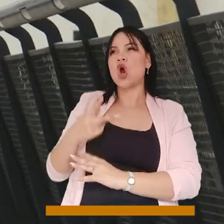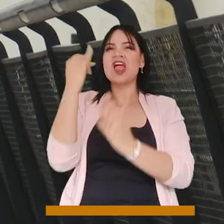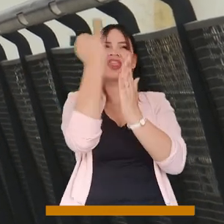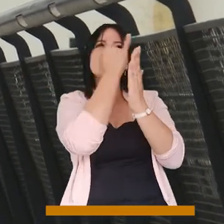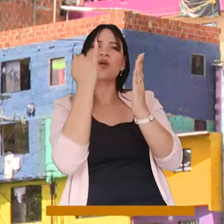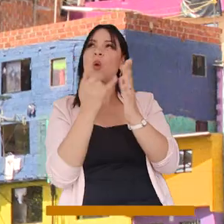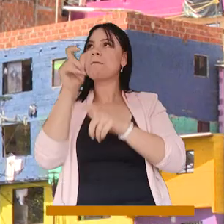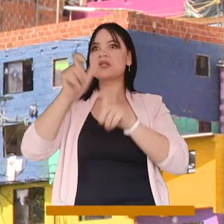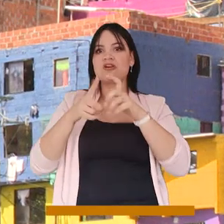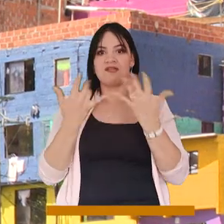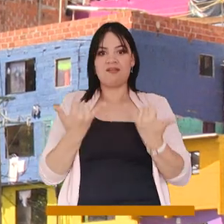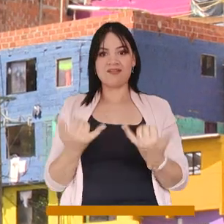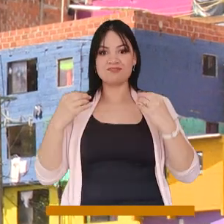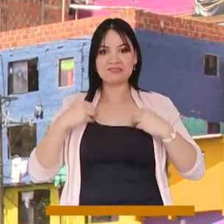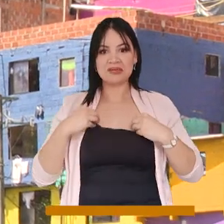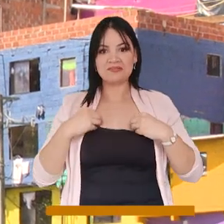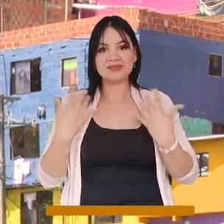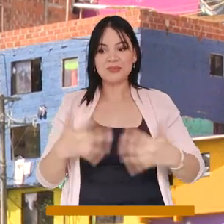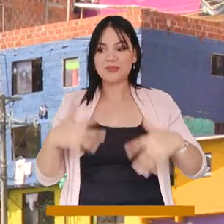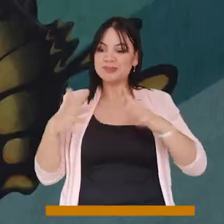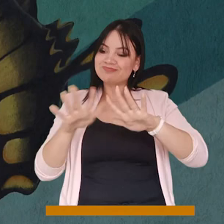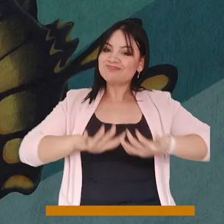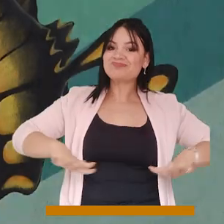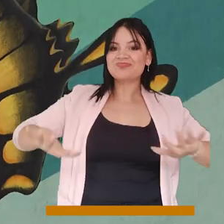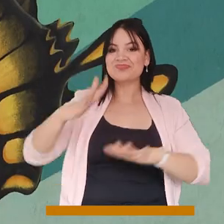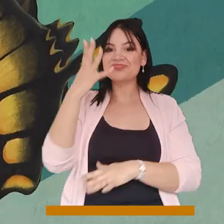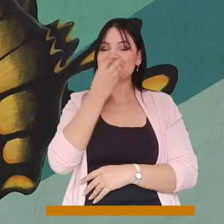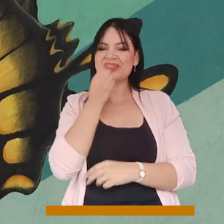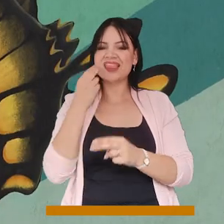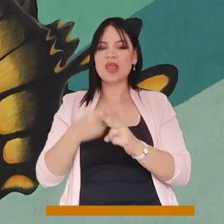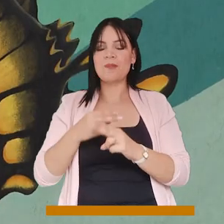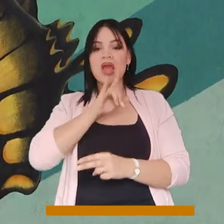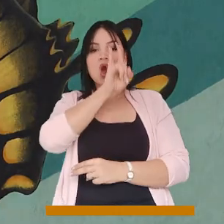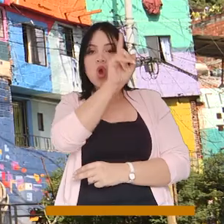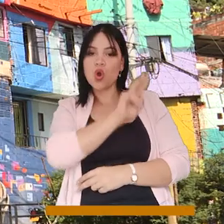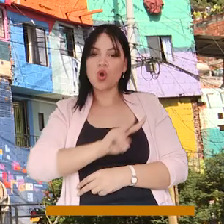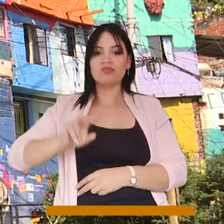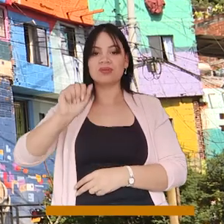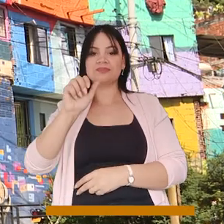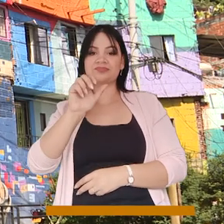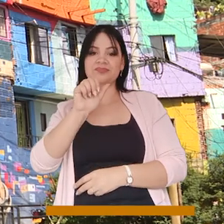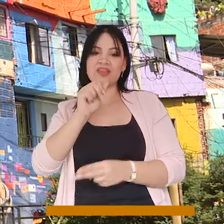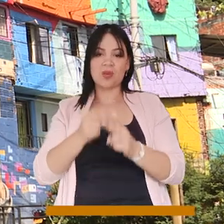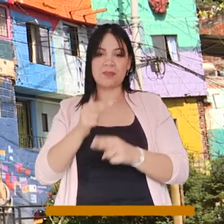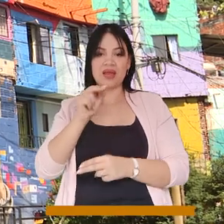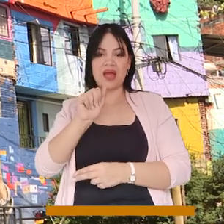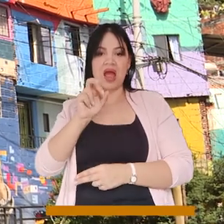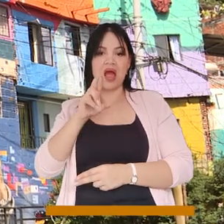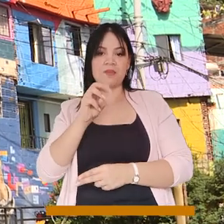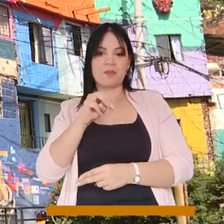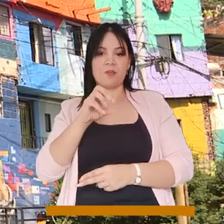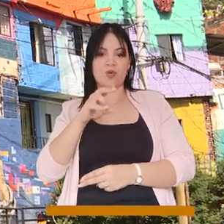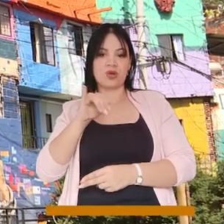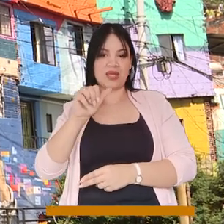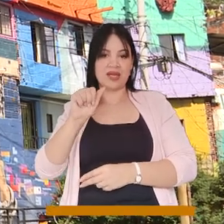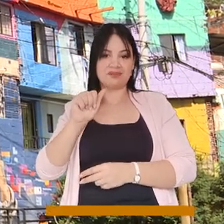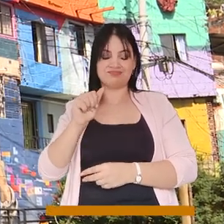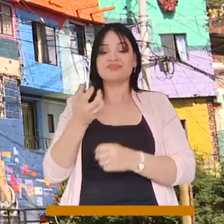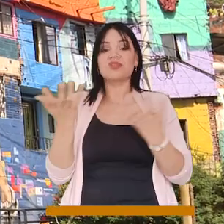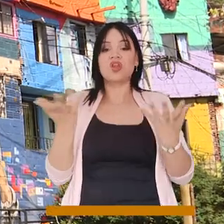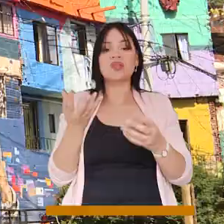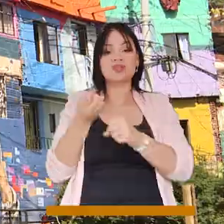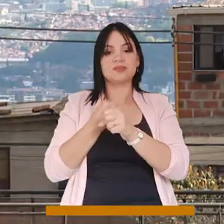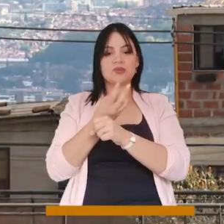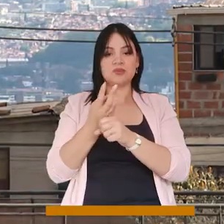convivimos. Este es un lugar hermoso llamado Uva de la Armonía, estamos ubicados en la comuna número 3